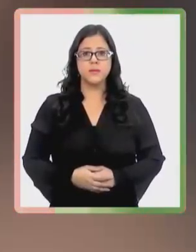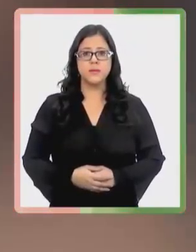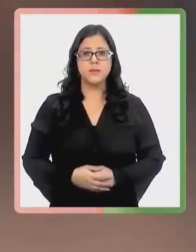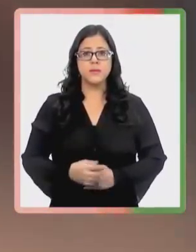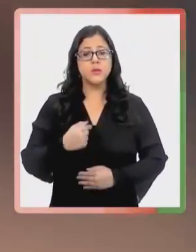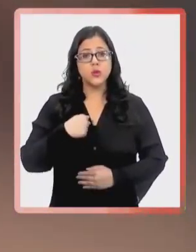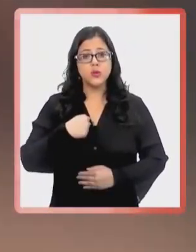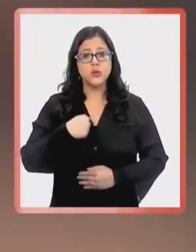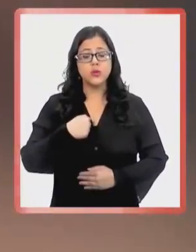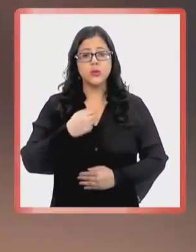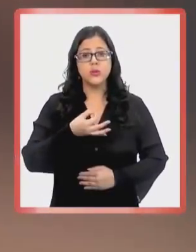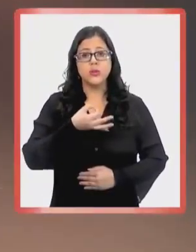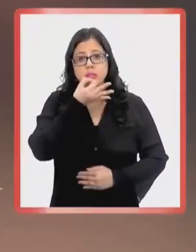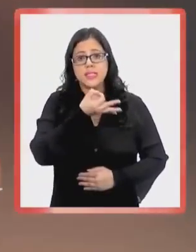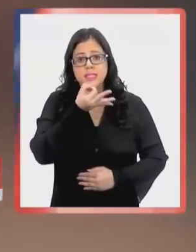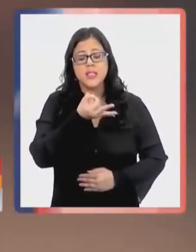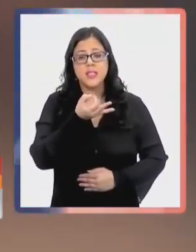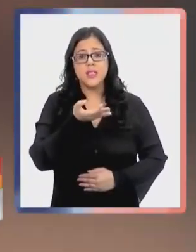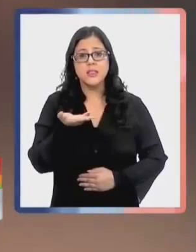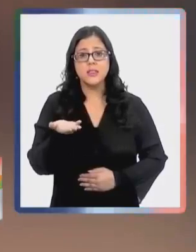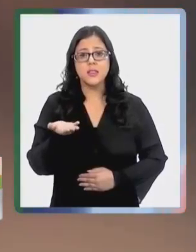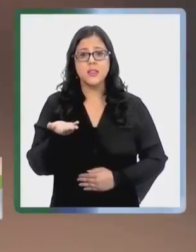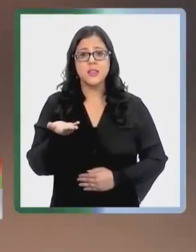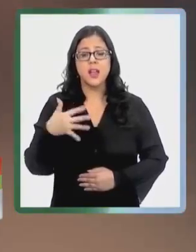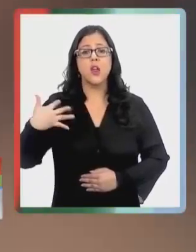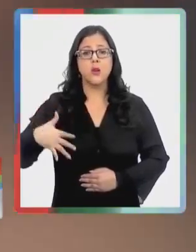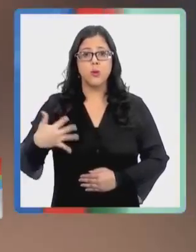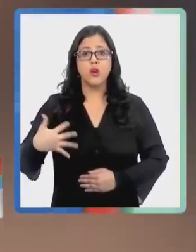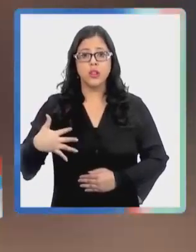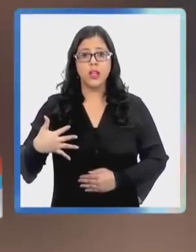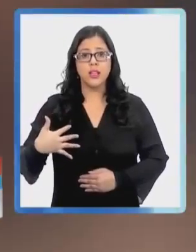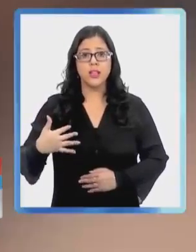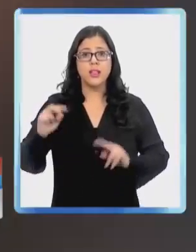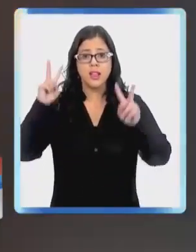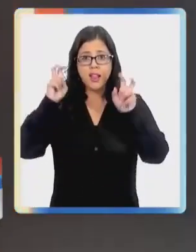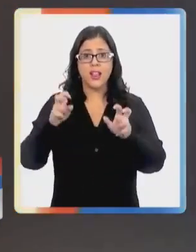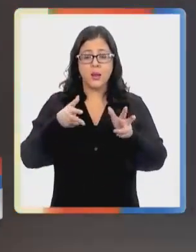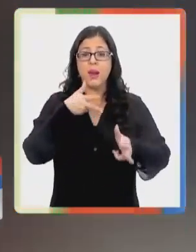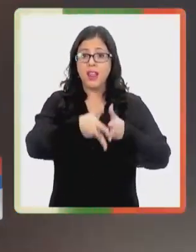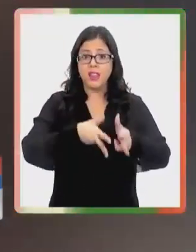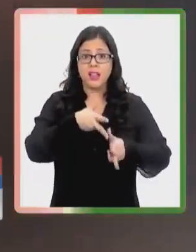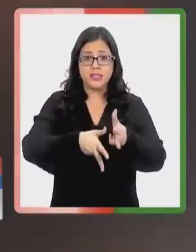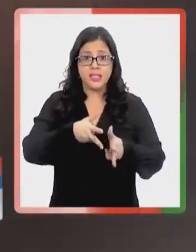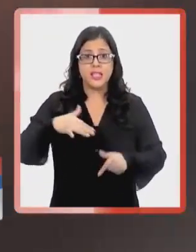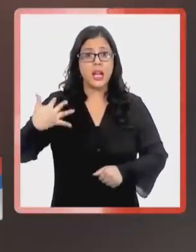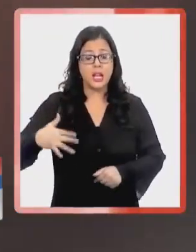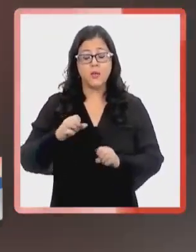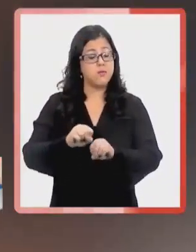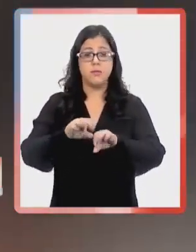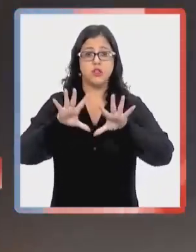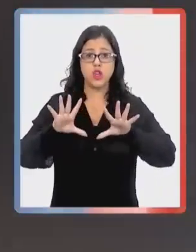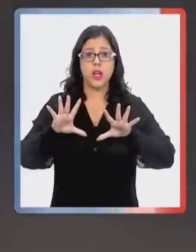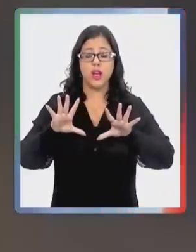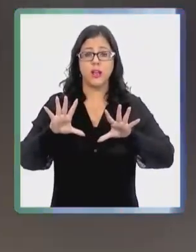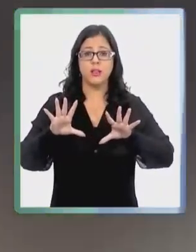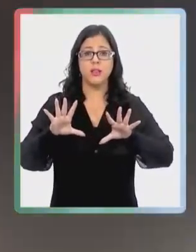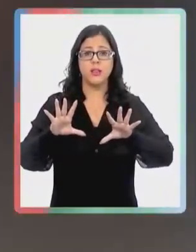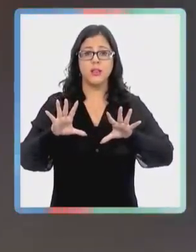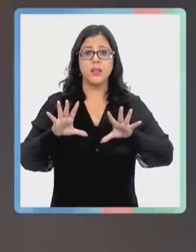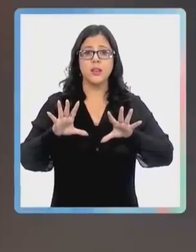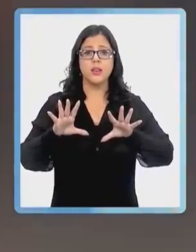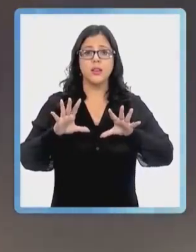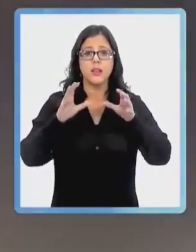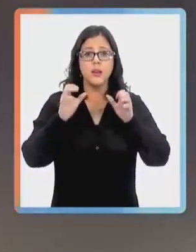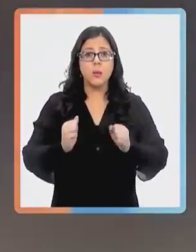Quería decirles lo importante que es la red de trenes acá, es bien, muy impresionante. Puede ir a